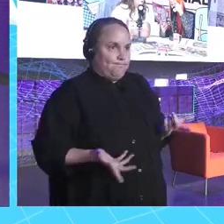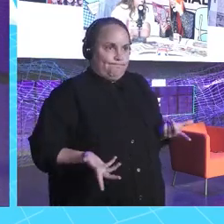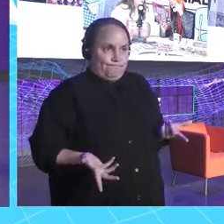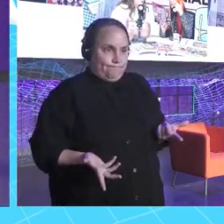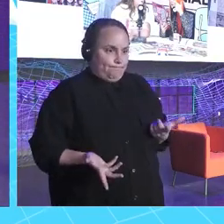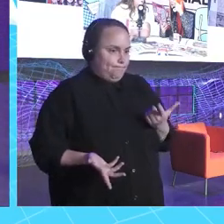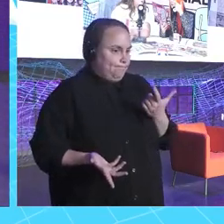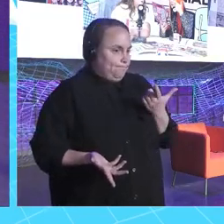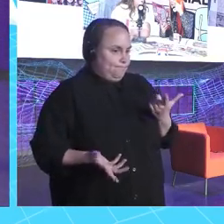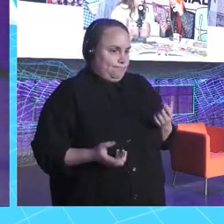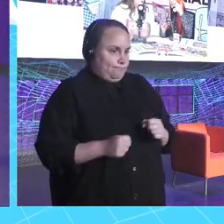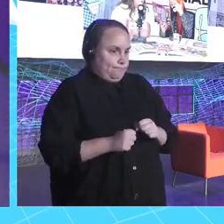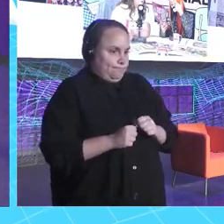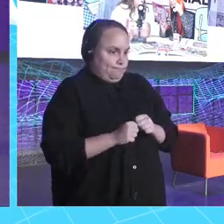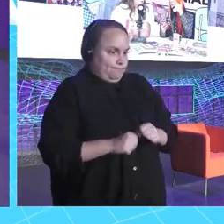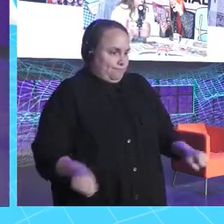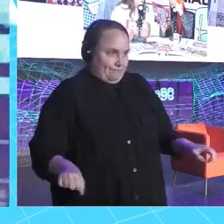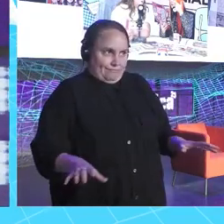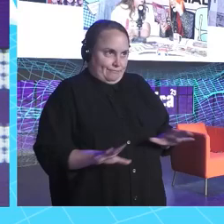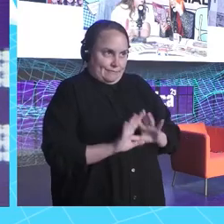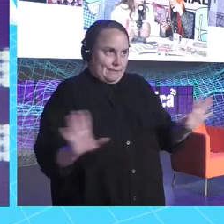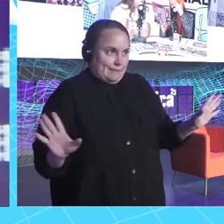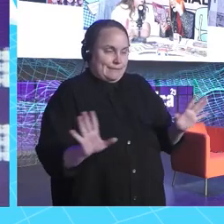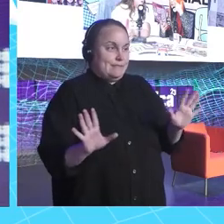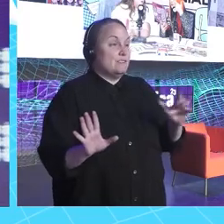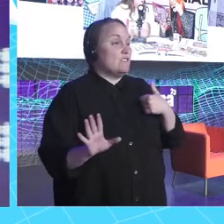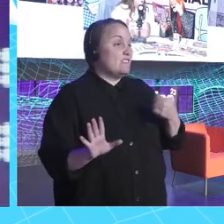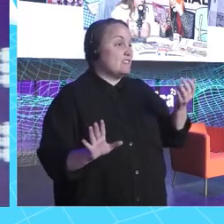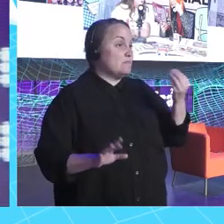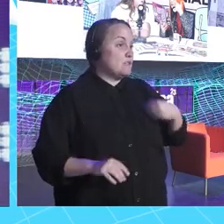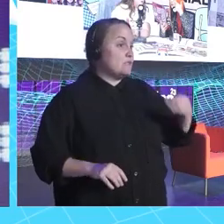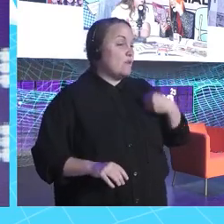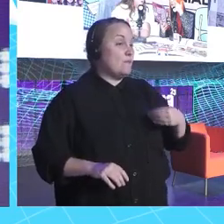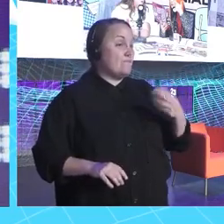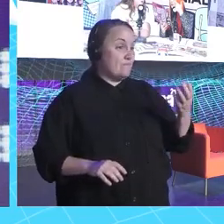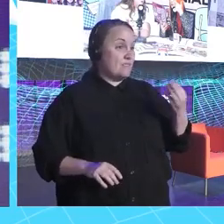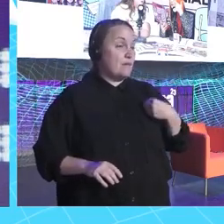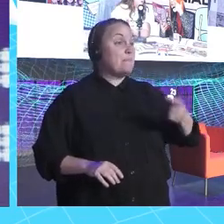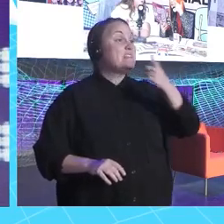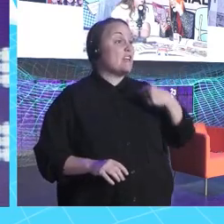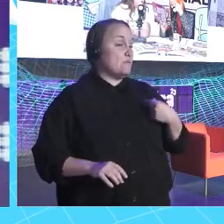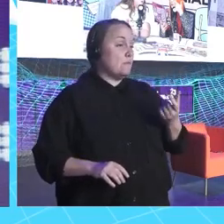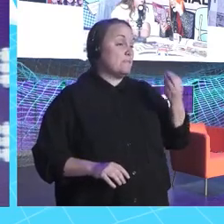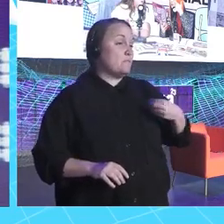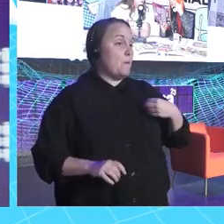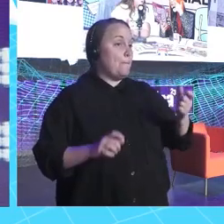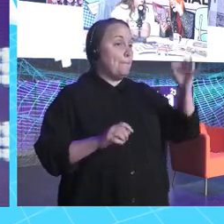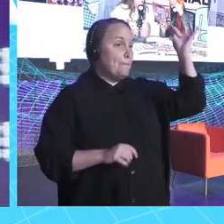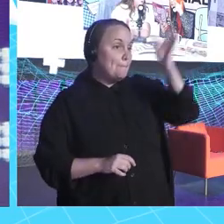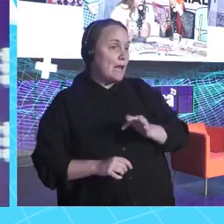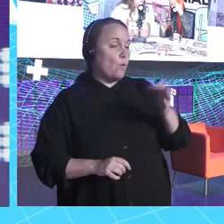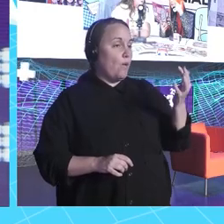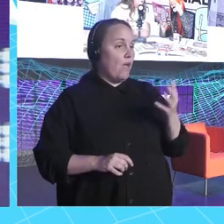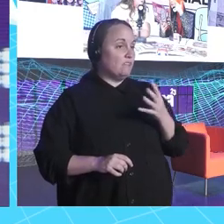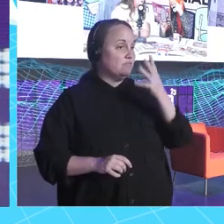alguien me sigue, lo sabrá. Pero me dijeron que podía entrevistar a Bryce Dallas Howard y a Chris Pratt por Jurassic. En Los